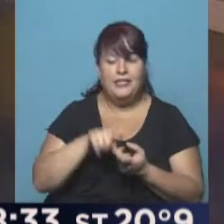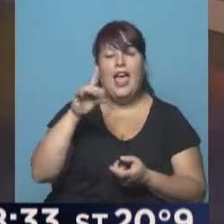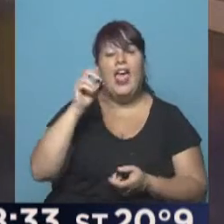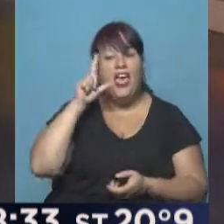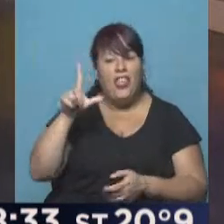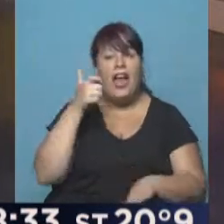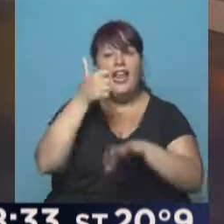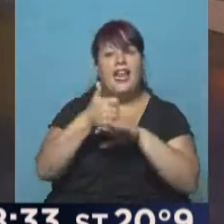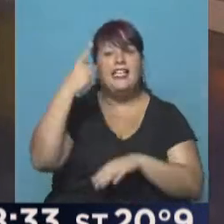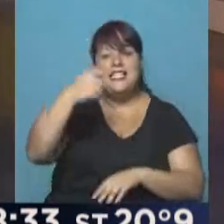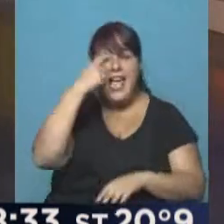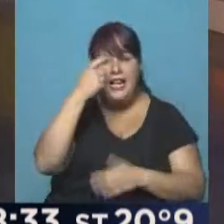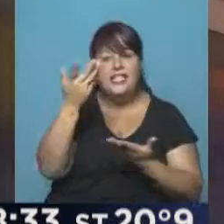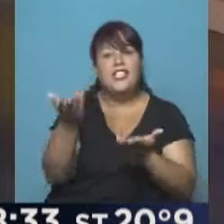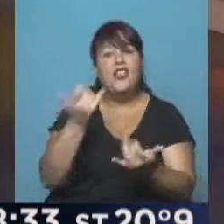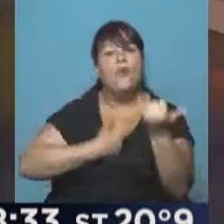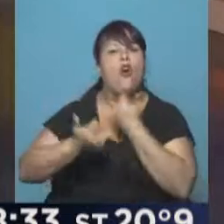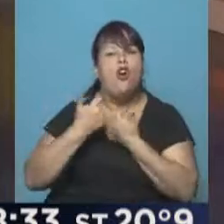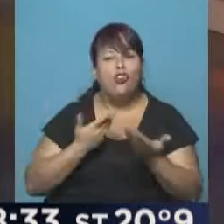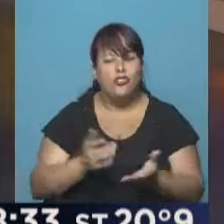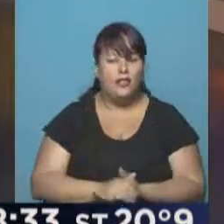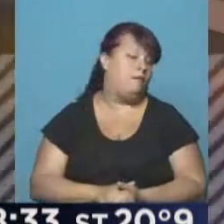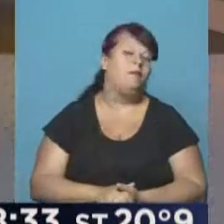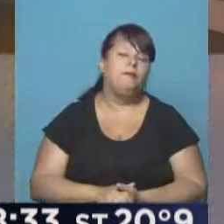Castaño que está en San Isidro. Daniel, adelante, contanos un poco.